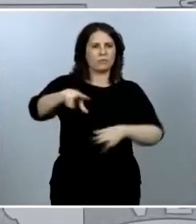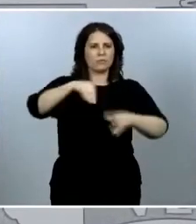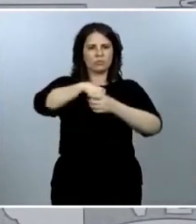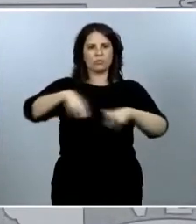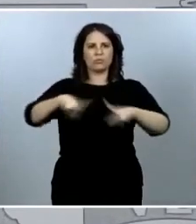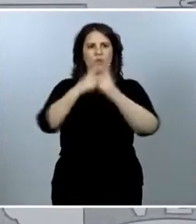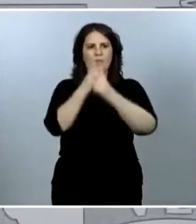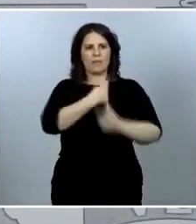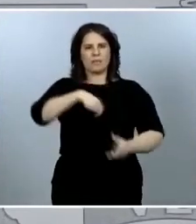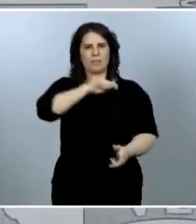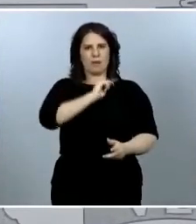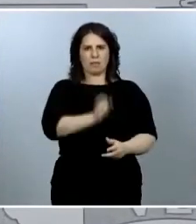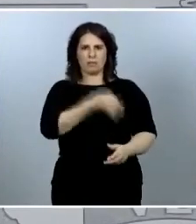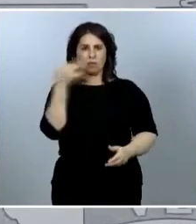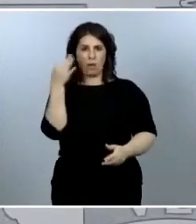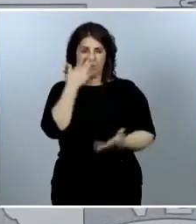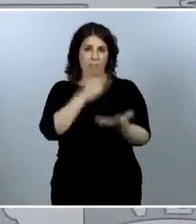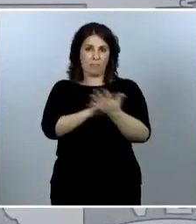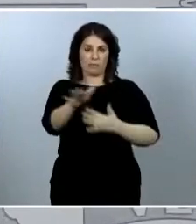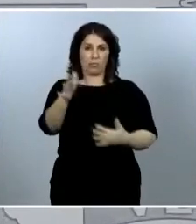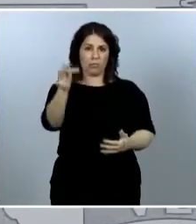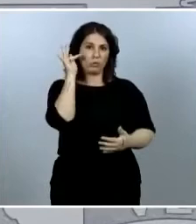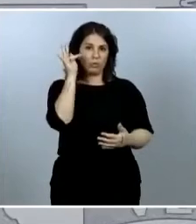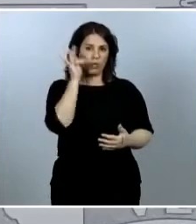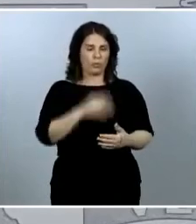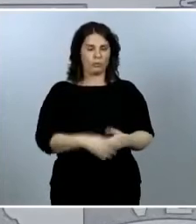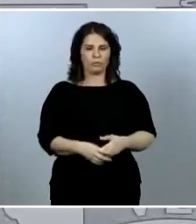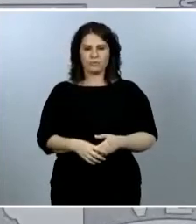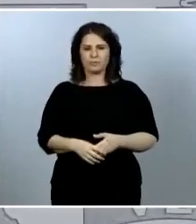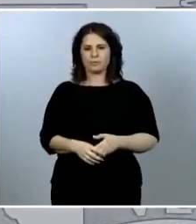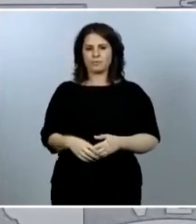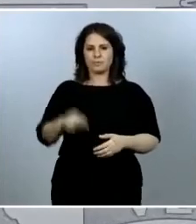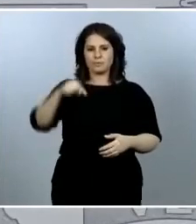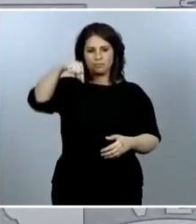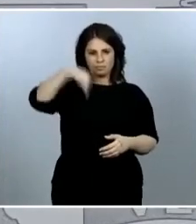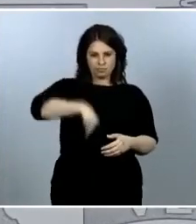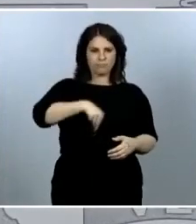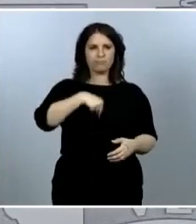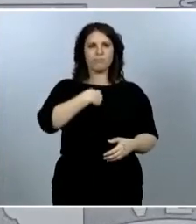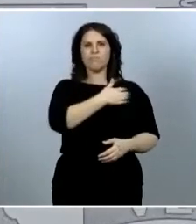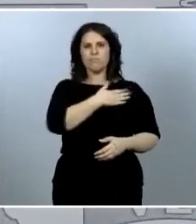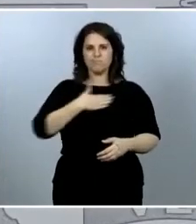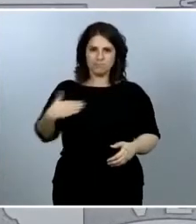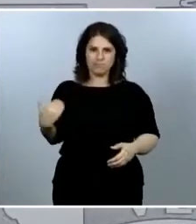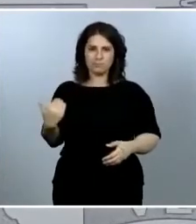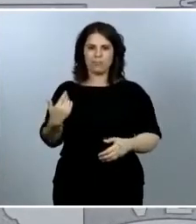positivo. Hoy quiero hacerles por ello un nuevo anuncio